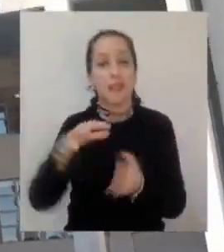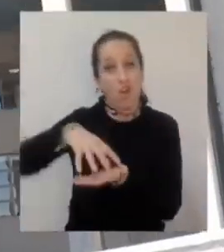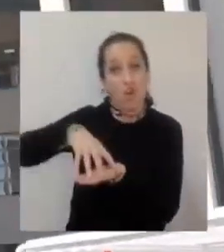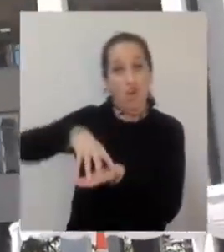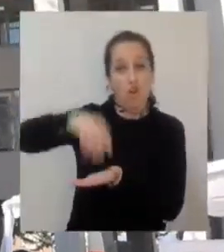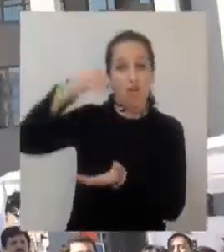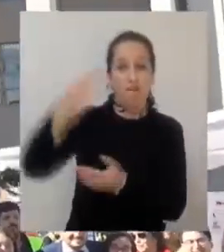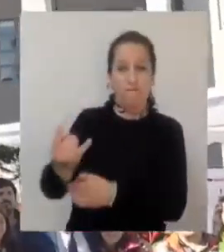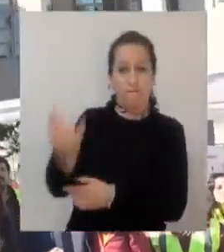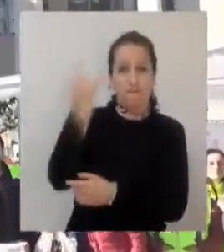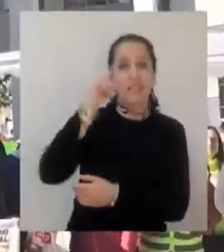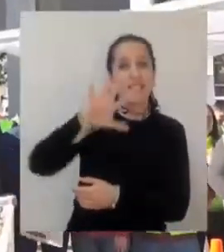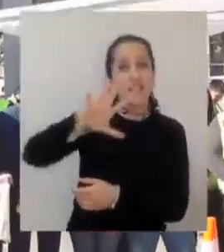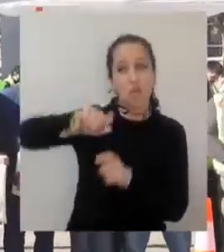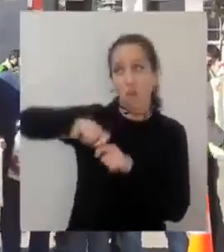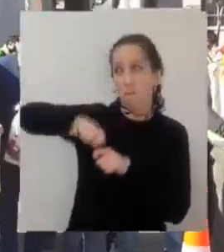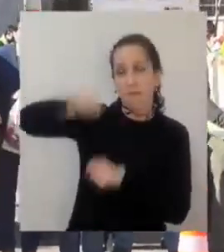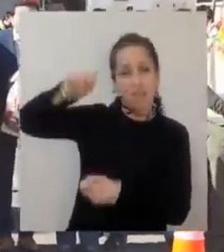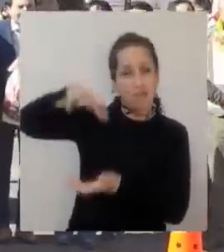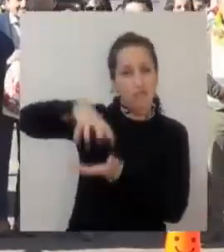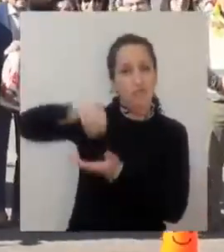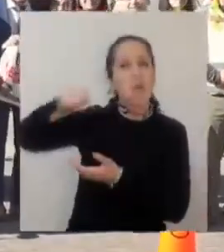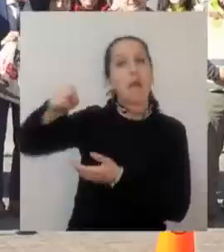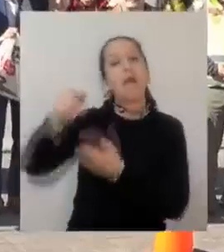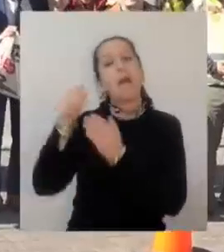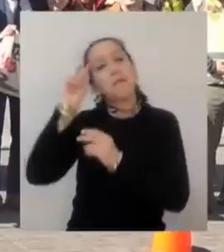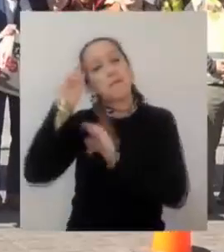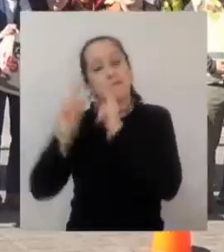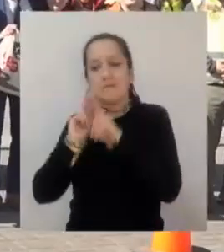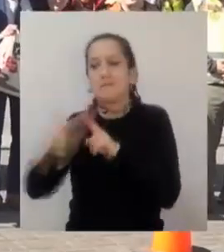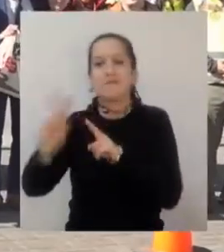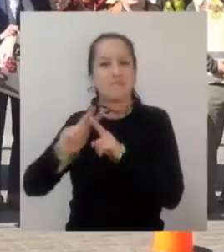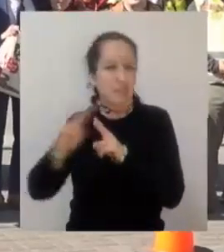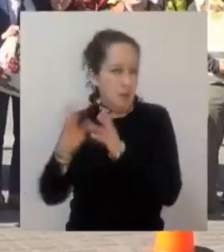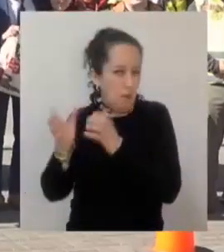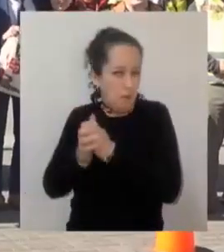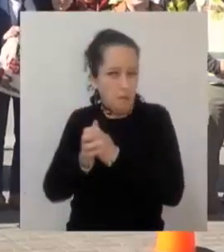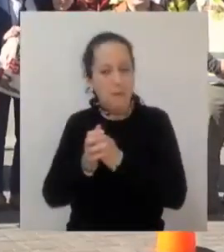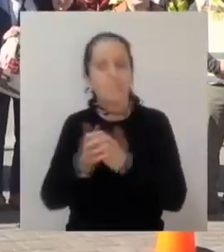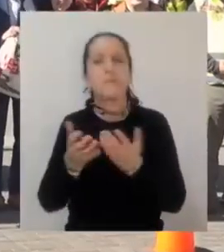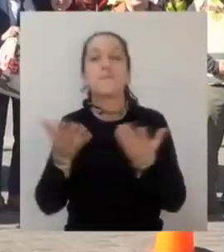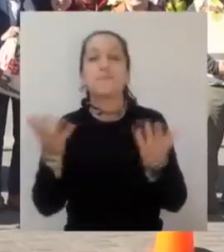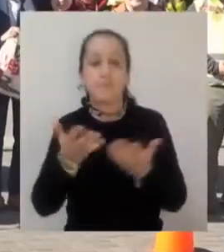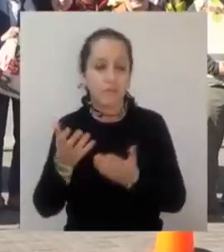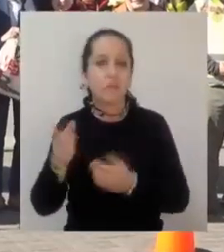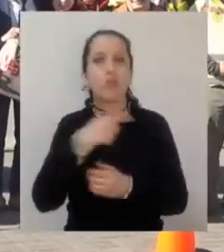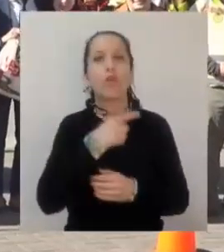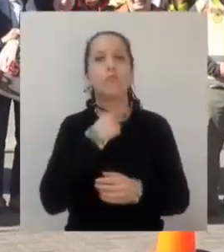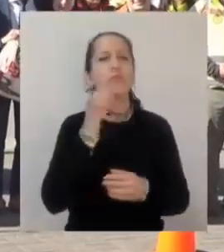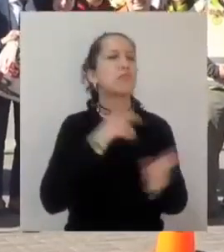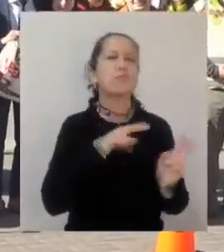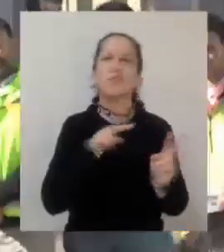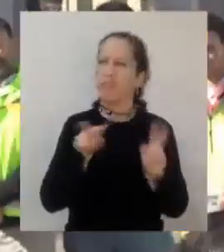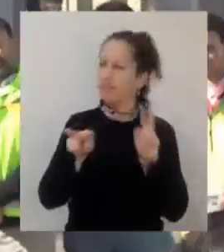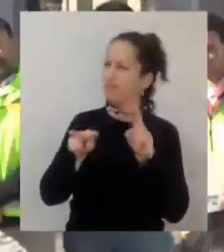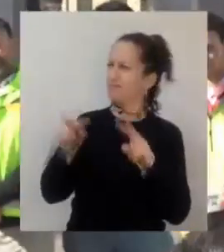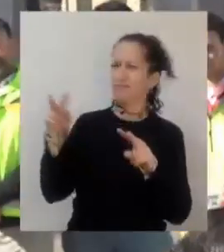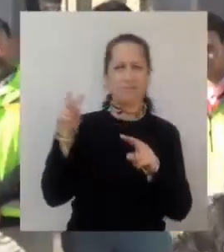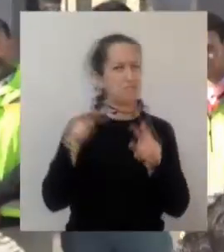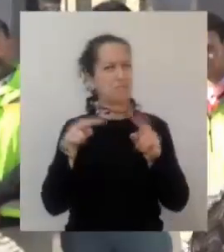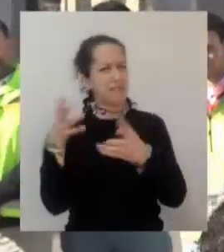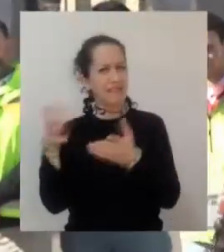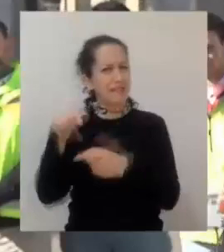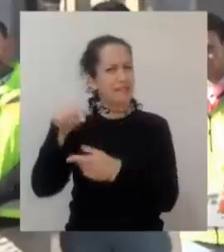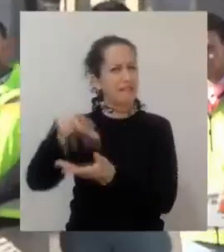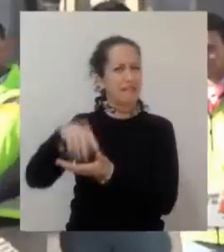vial de 5 metros de altura desarrollada por el estudio creativo BLA. Llama la atención eso es lo que estamos buscando un elemento tremendamente común en